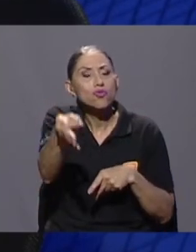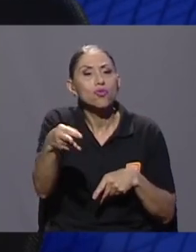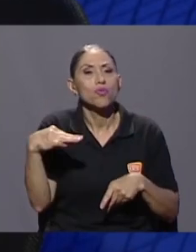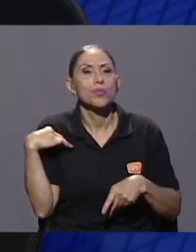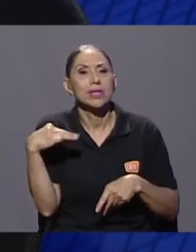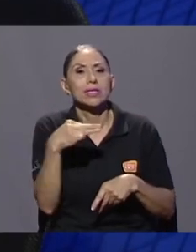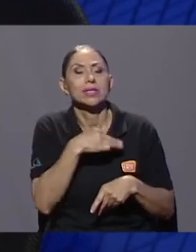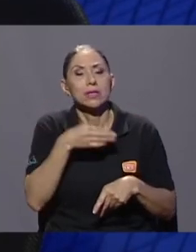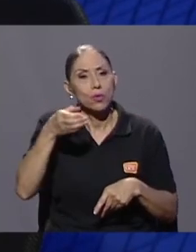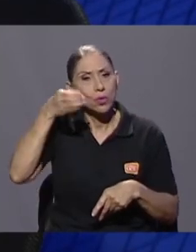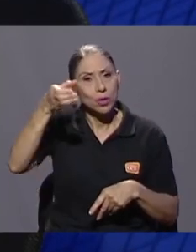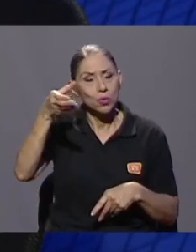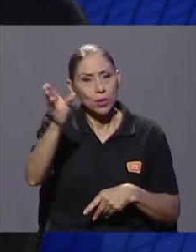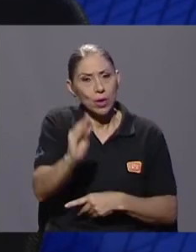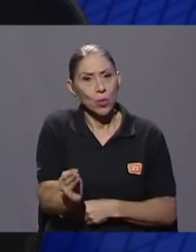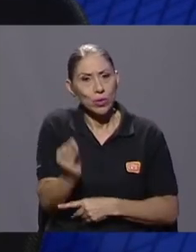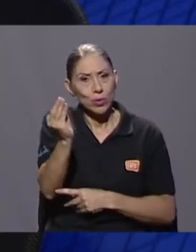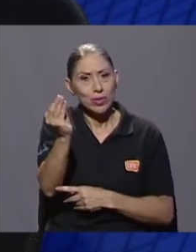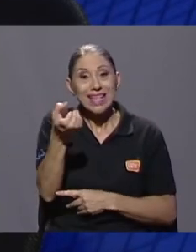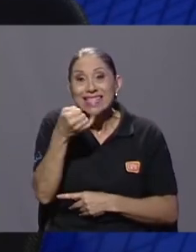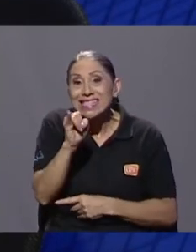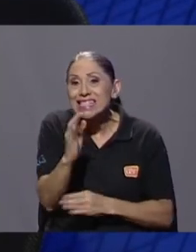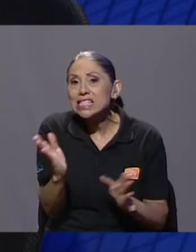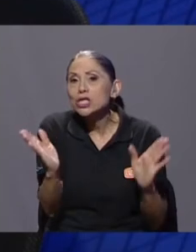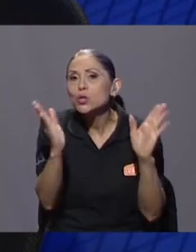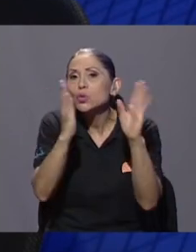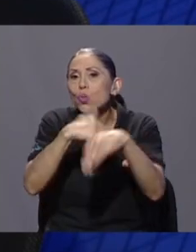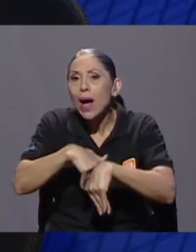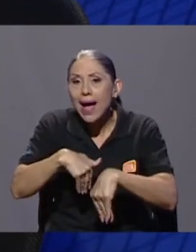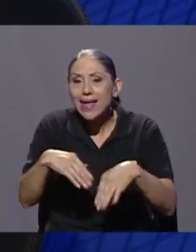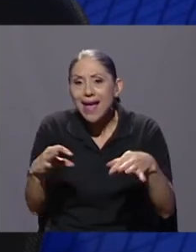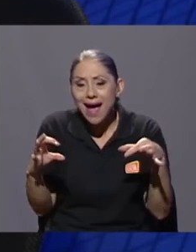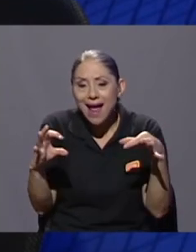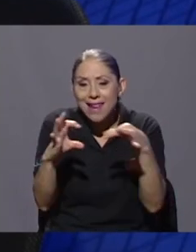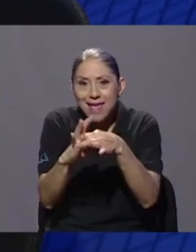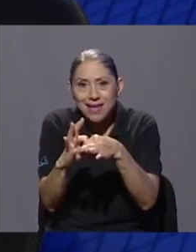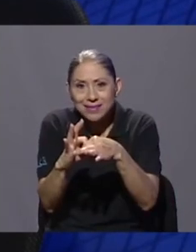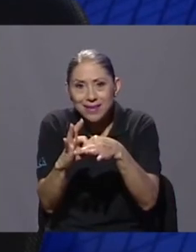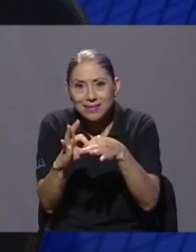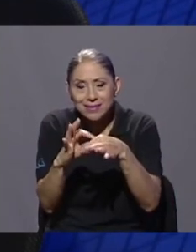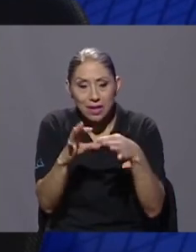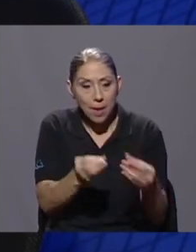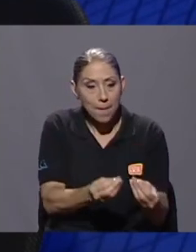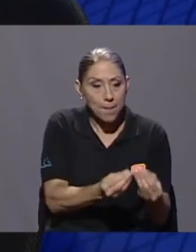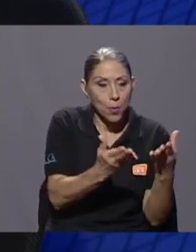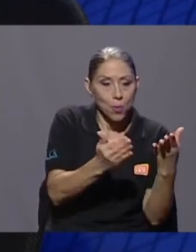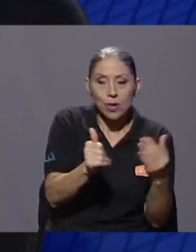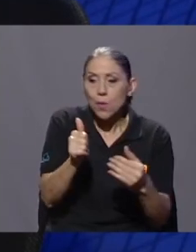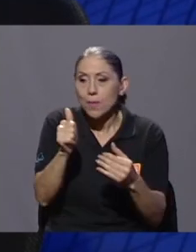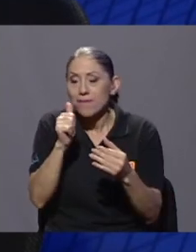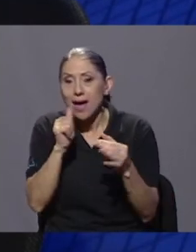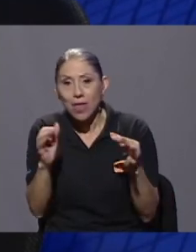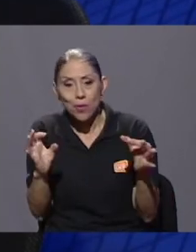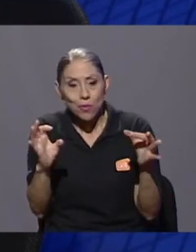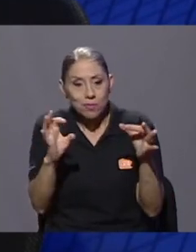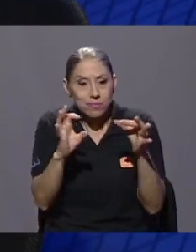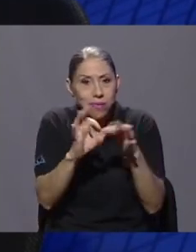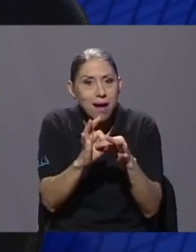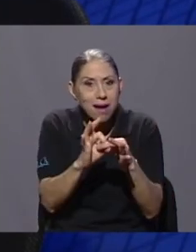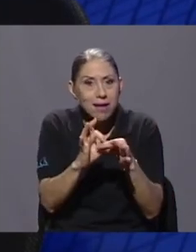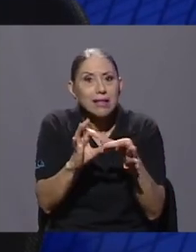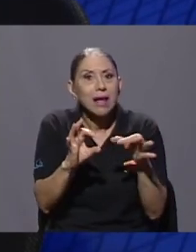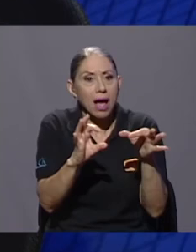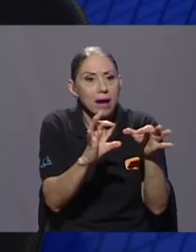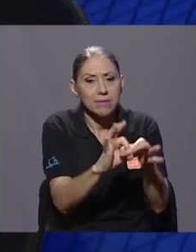sin las alianzas público-privadas, las articulaciones internas, incluso,